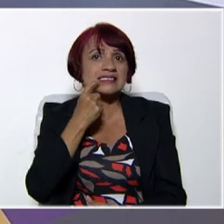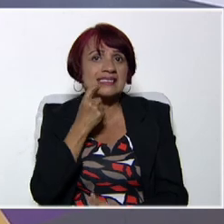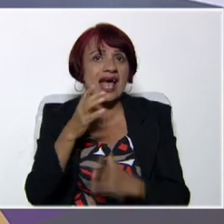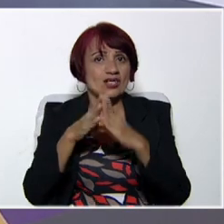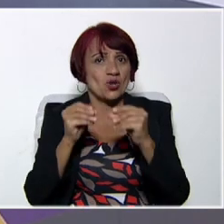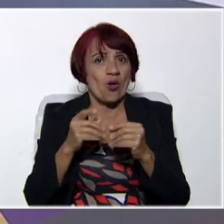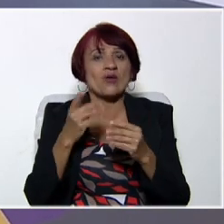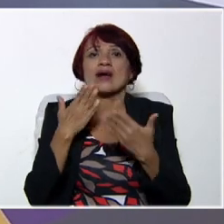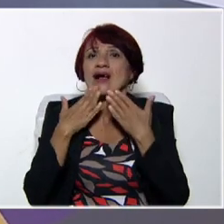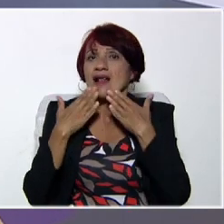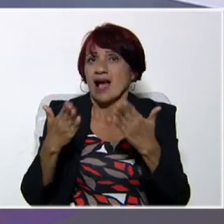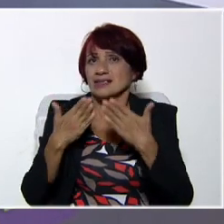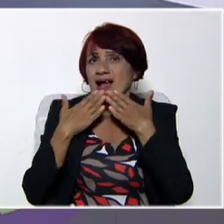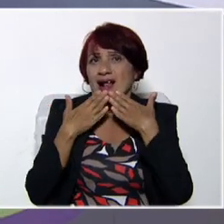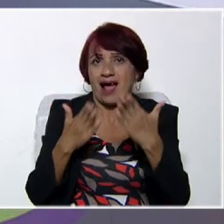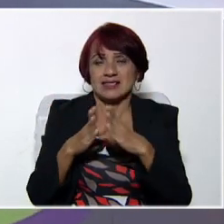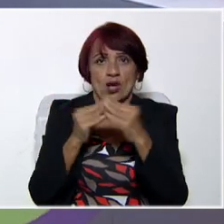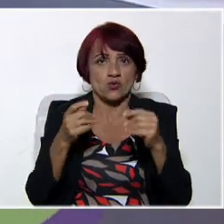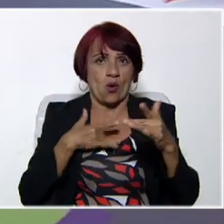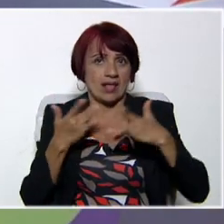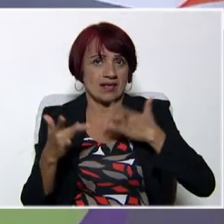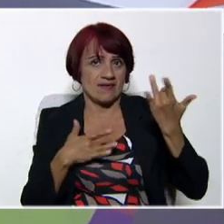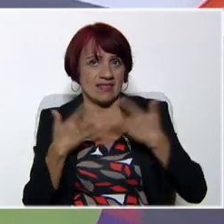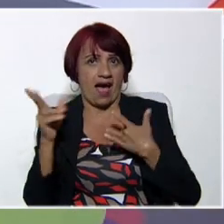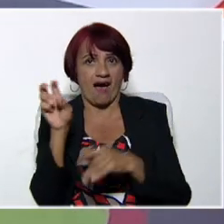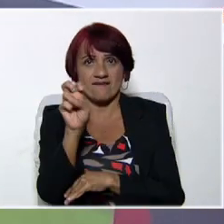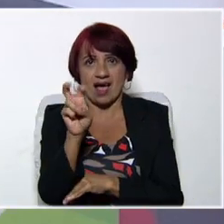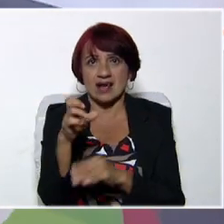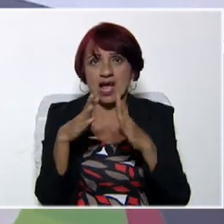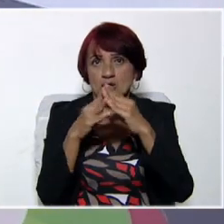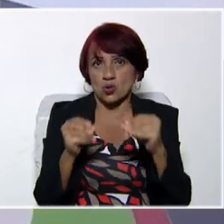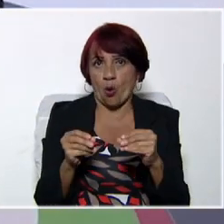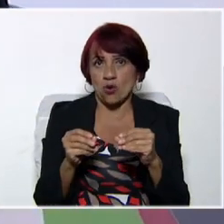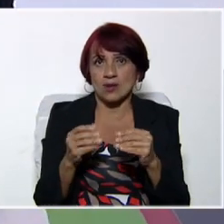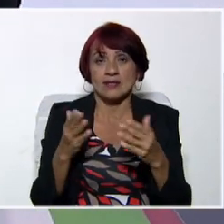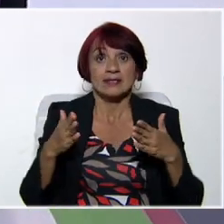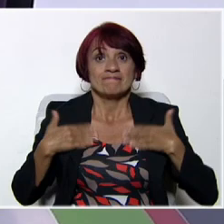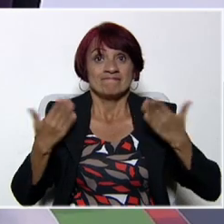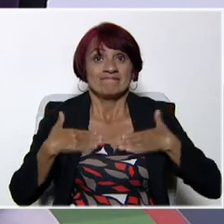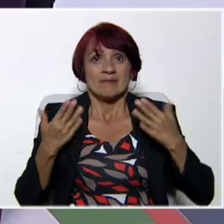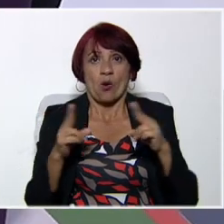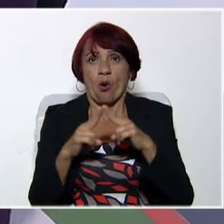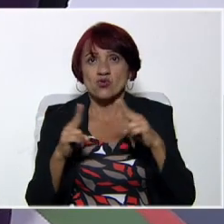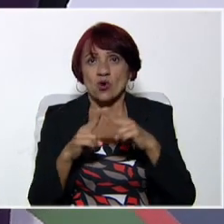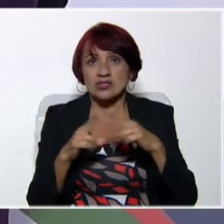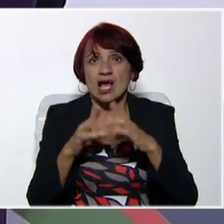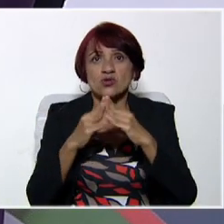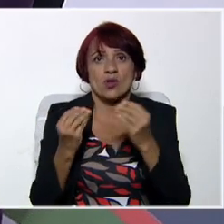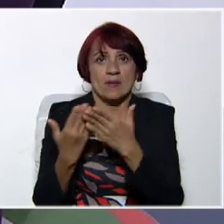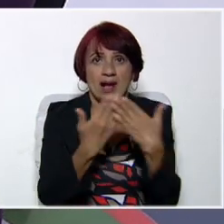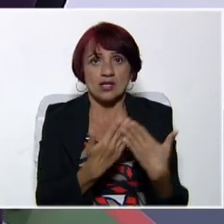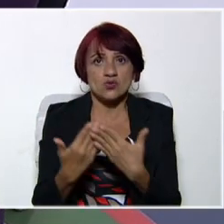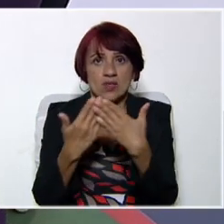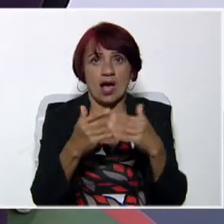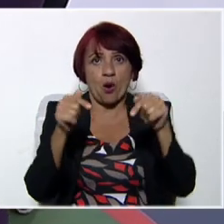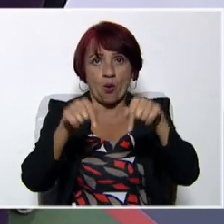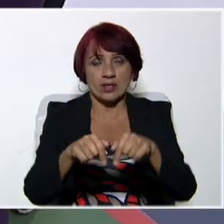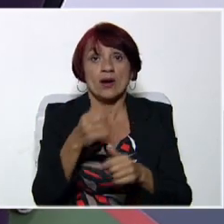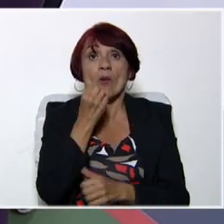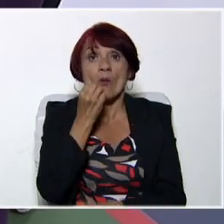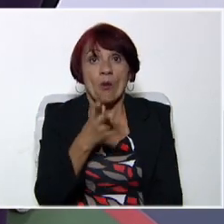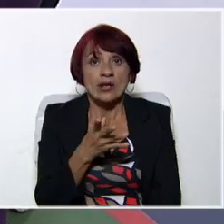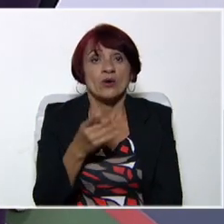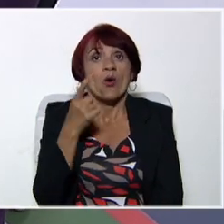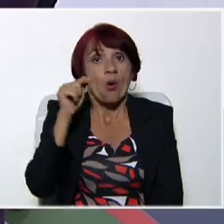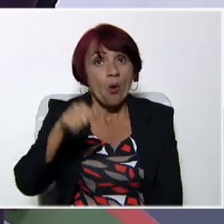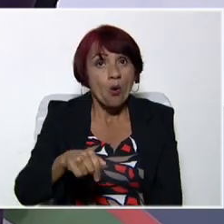Feliz de compartir con ustedes, además en este viernes de actividad física, pero también muy ansioso de conocer qué vamos a estudiar el día de hoy. Fíjate, hoy